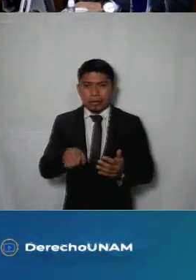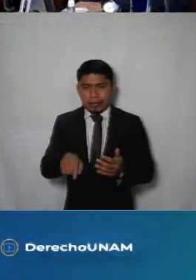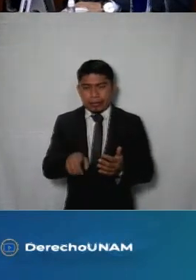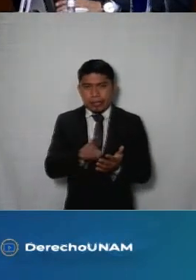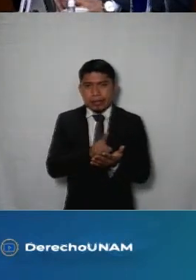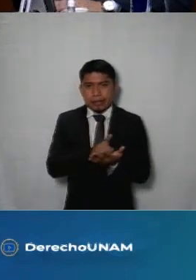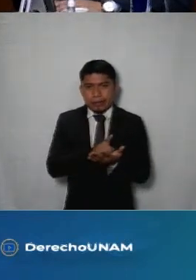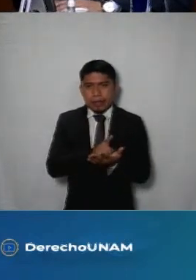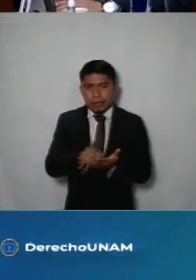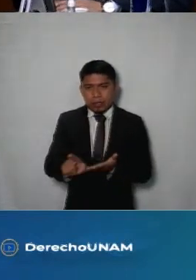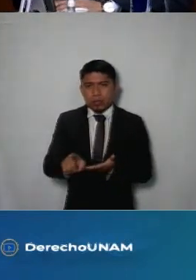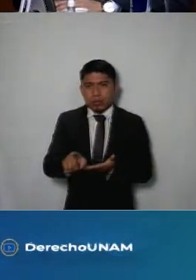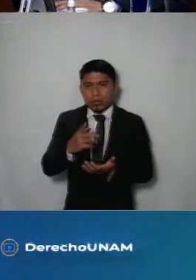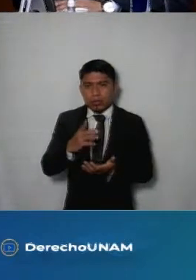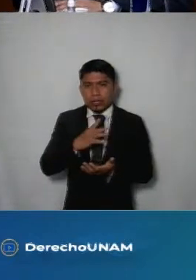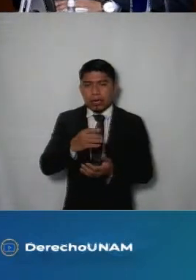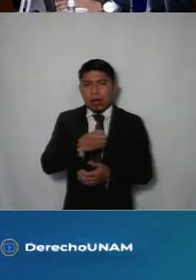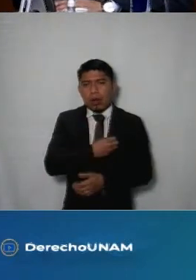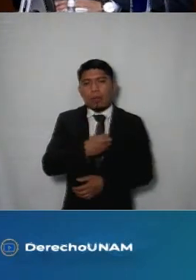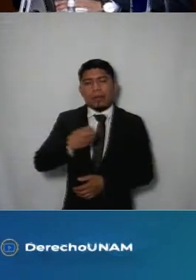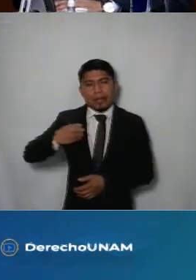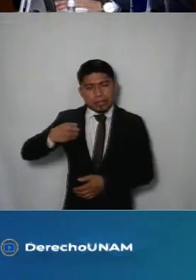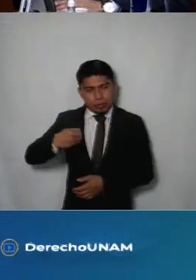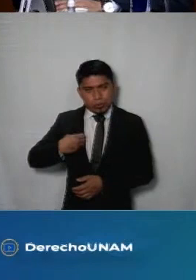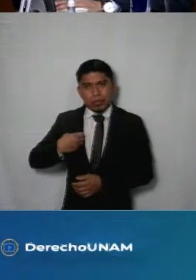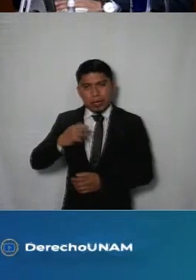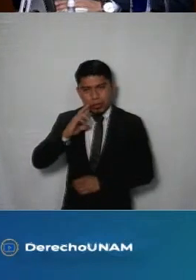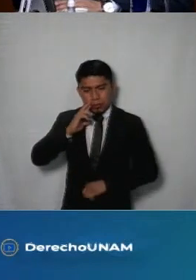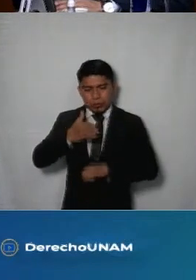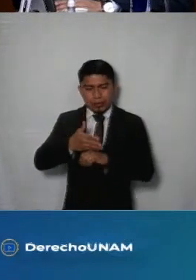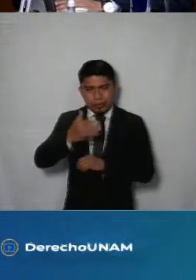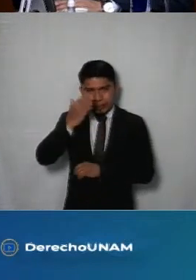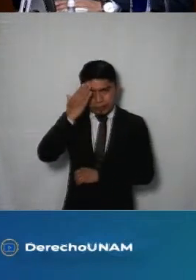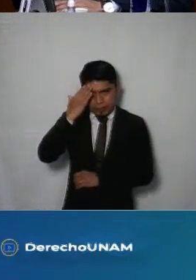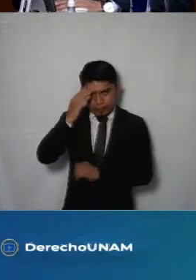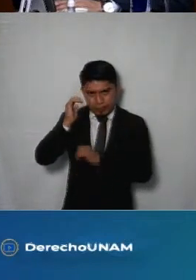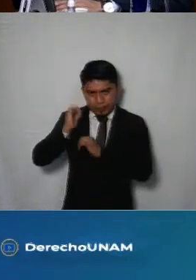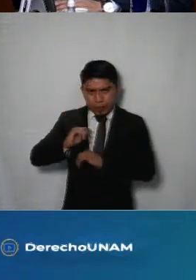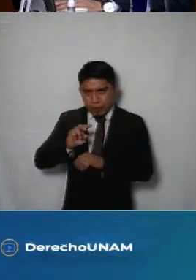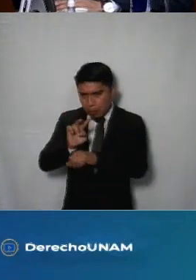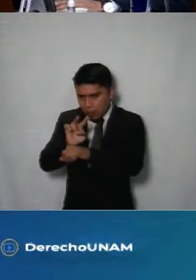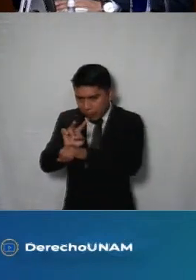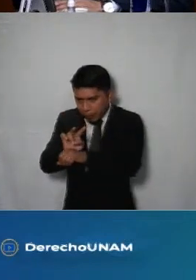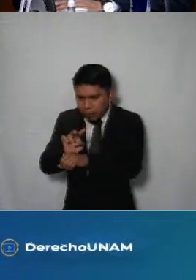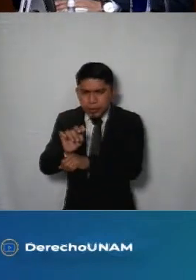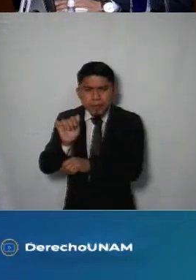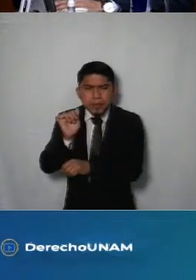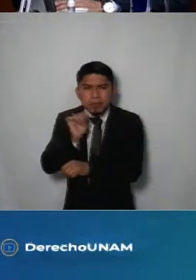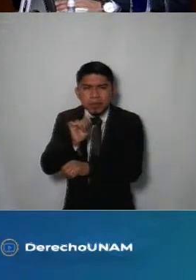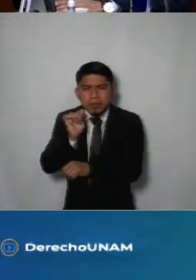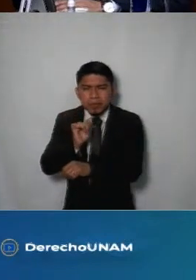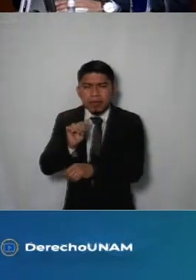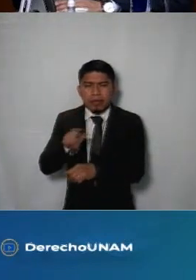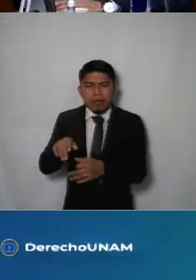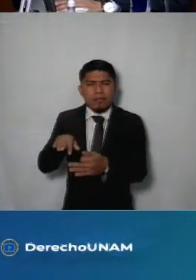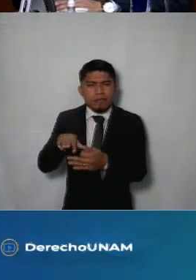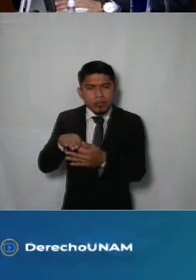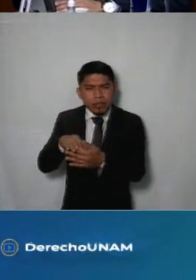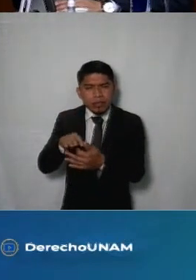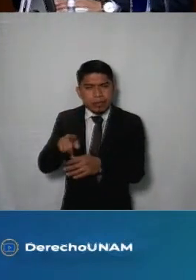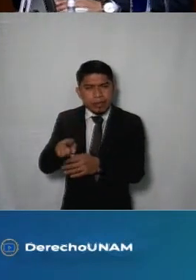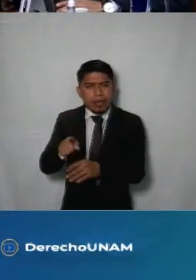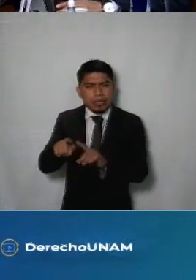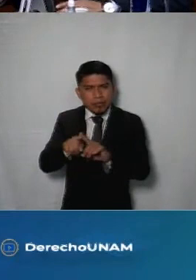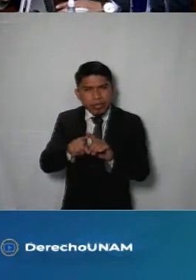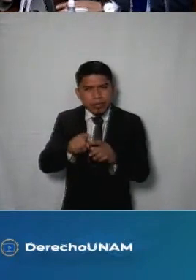distintivas de este derecho es que impone la obligación a cargo de las autoridades de supervisar de manera continua que las medidas